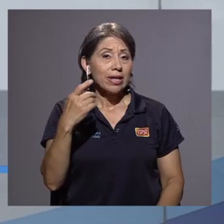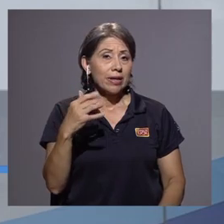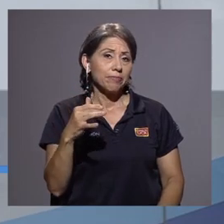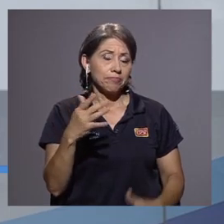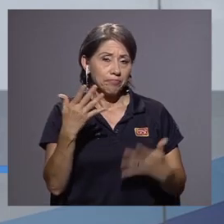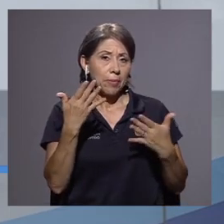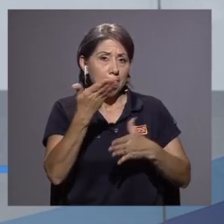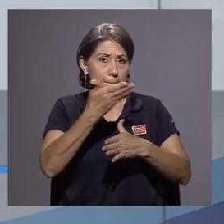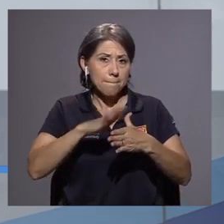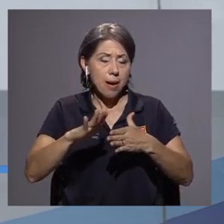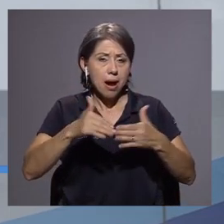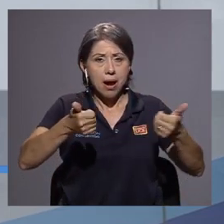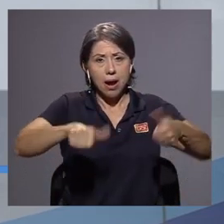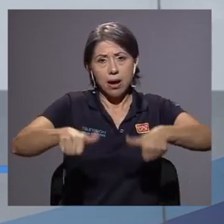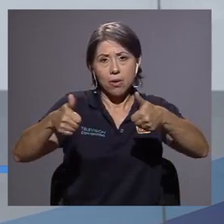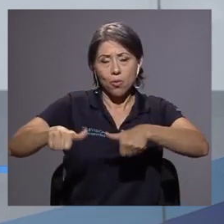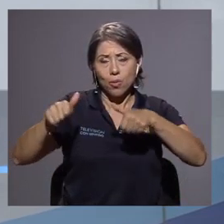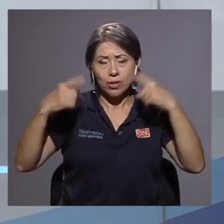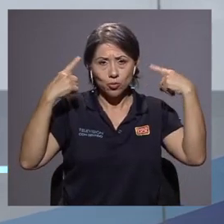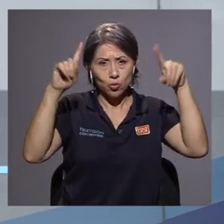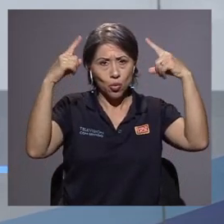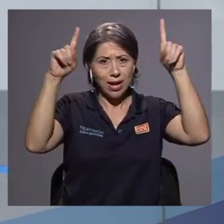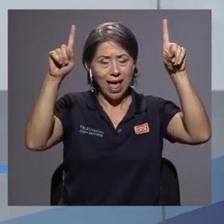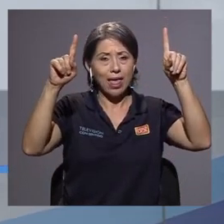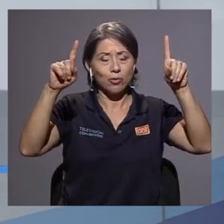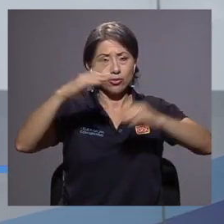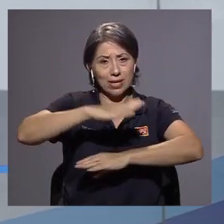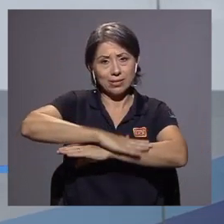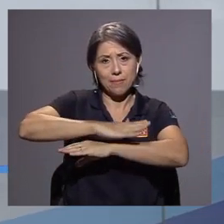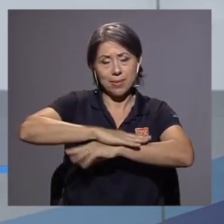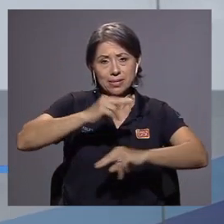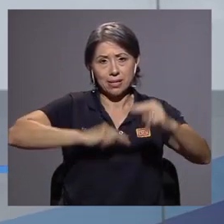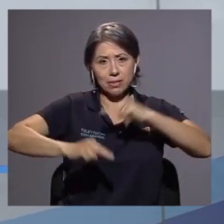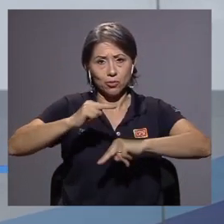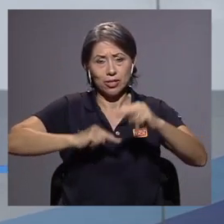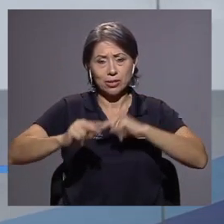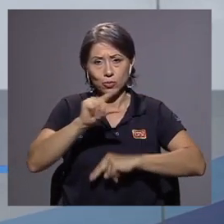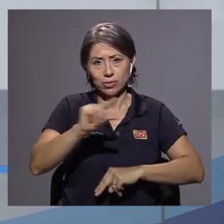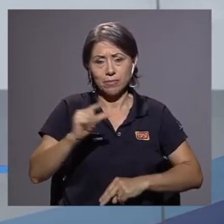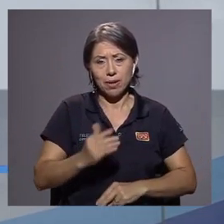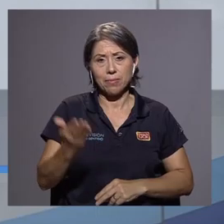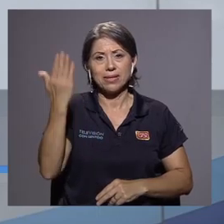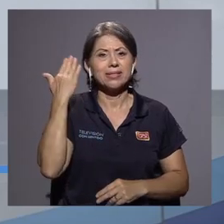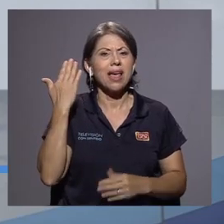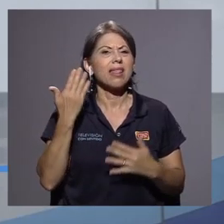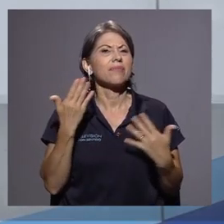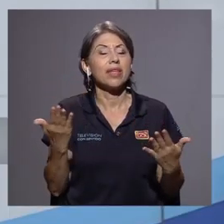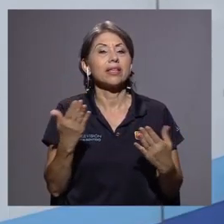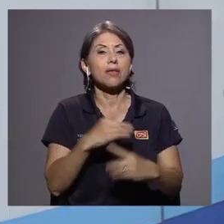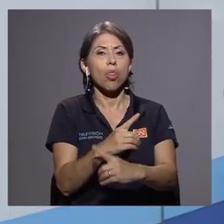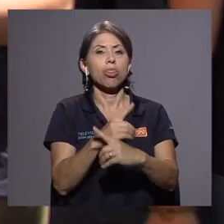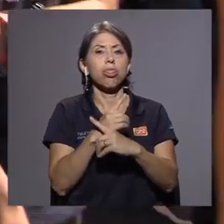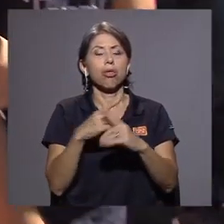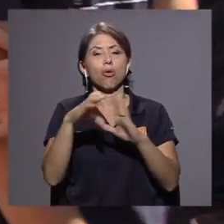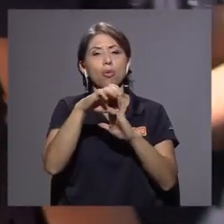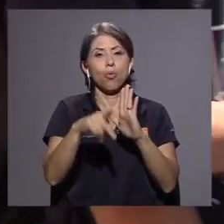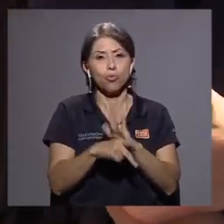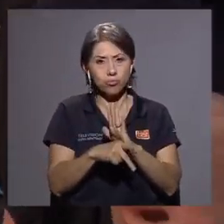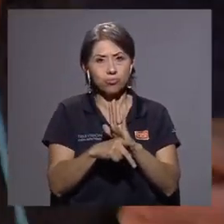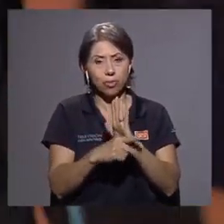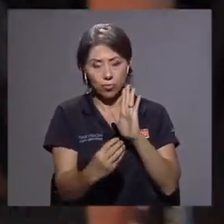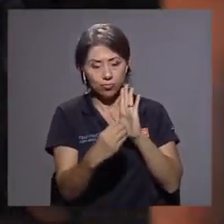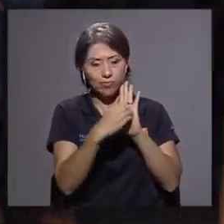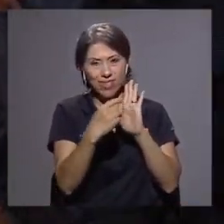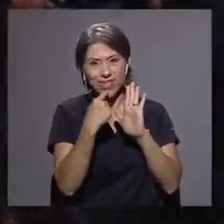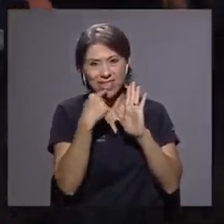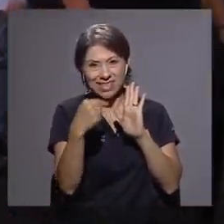acuerdos logrados, ¿verdad?, en esta mesa de negociación que tuvimos la semana pasada, es hacer valer la Constitución, hacer valer el